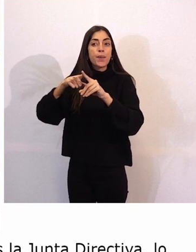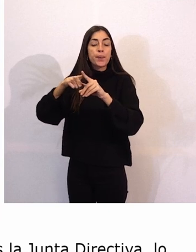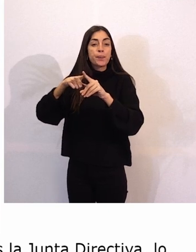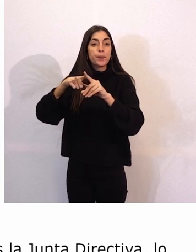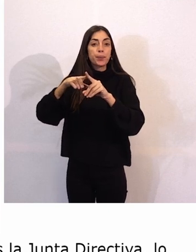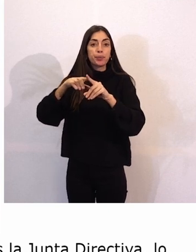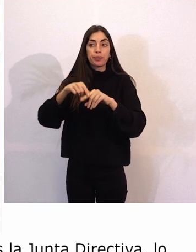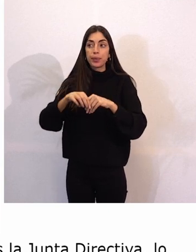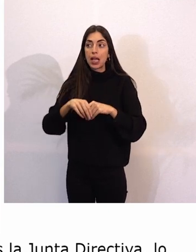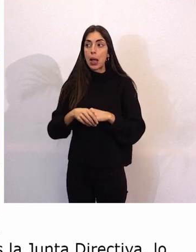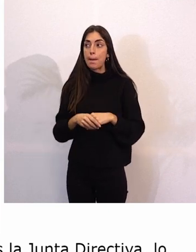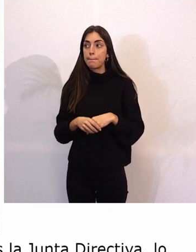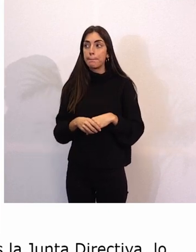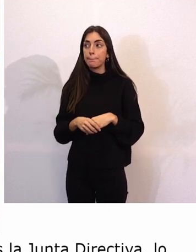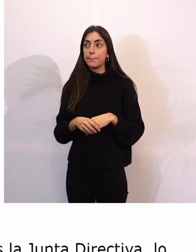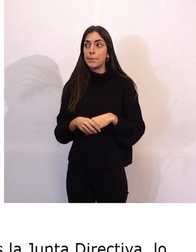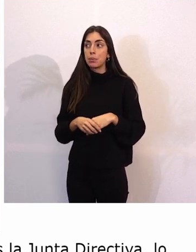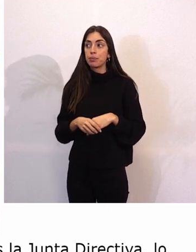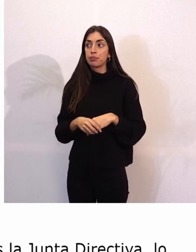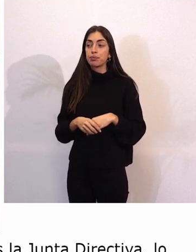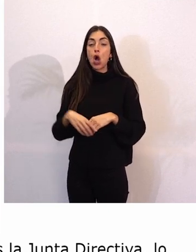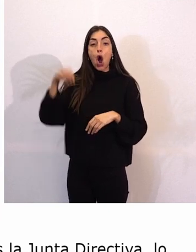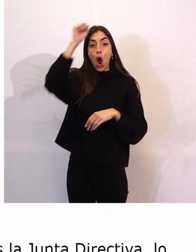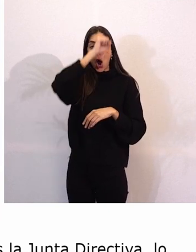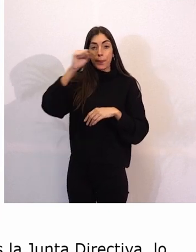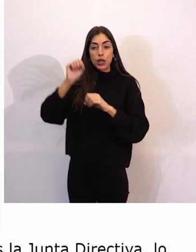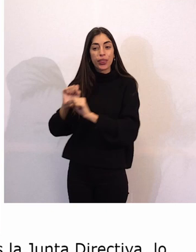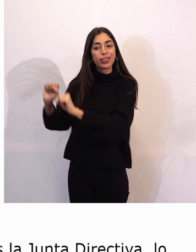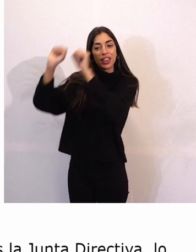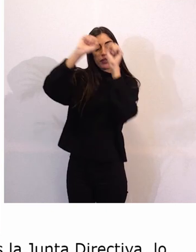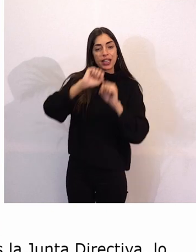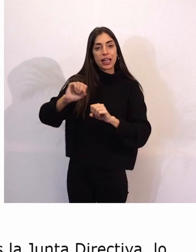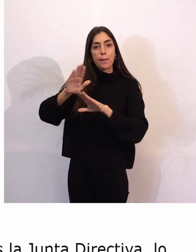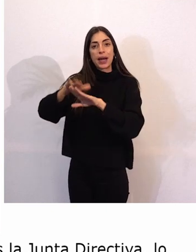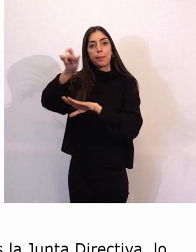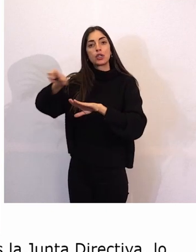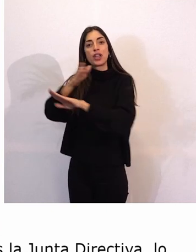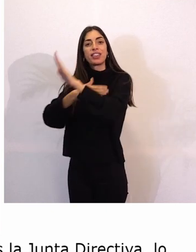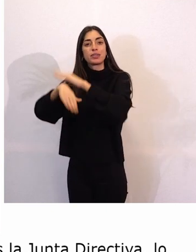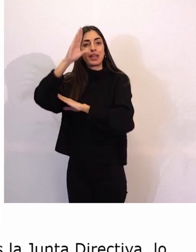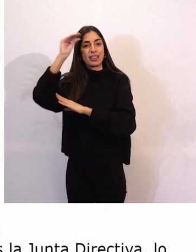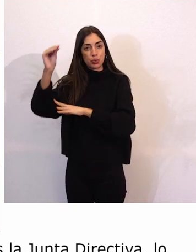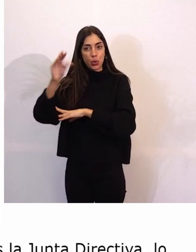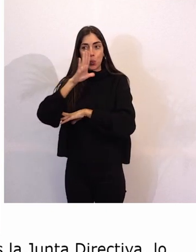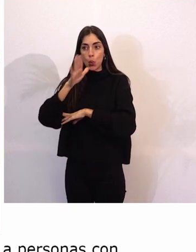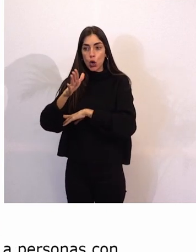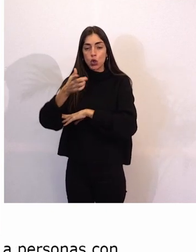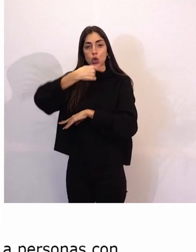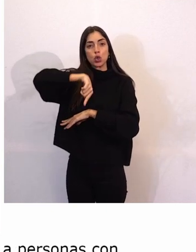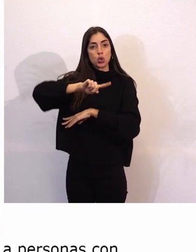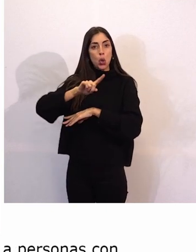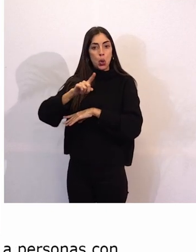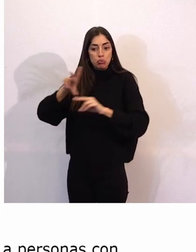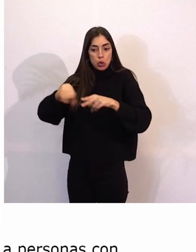que dé opinión a las personas con discapacidad intelectual. Porque somos un hombre de la